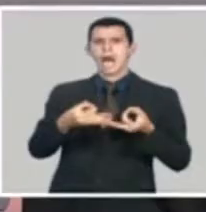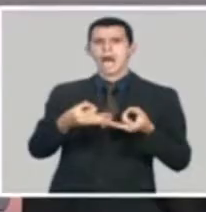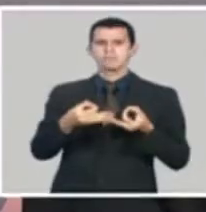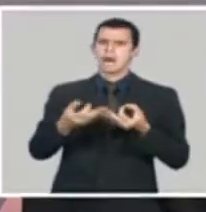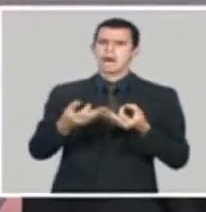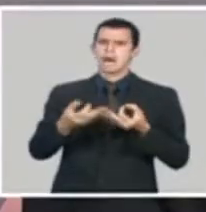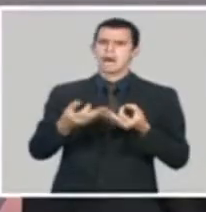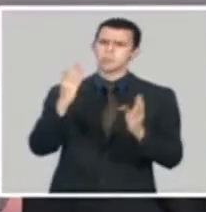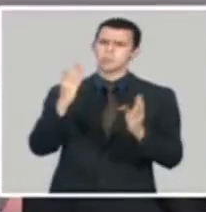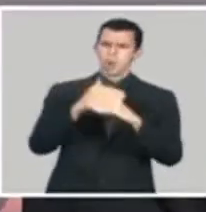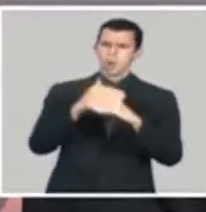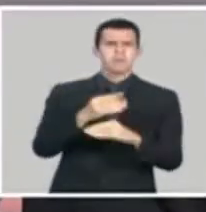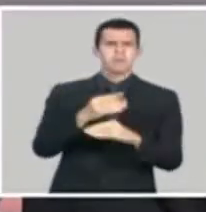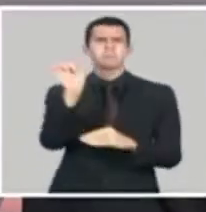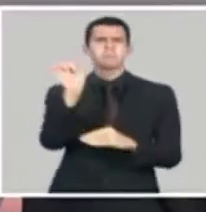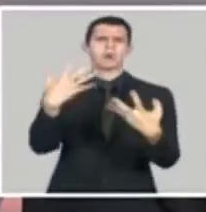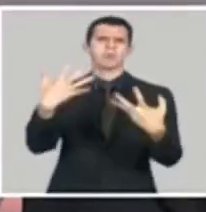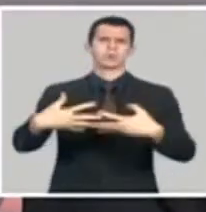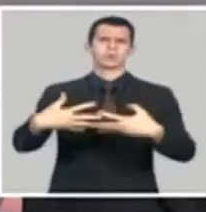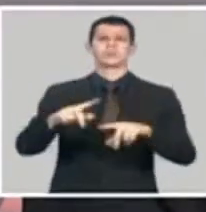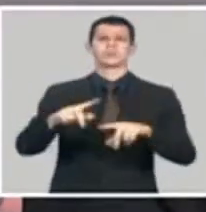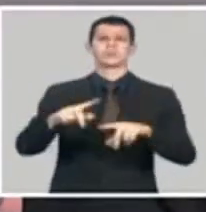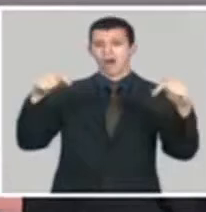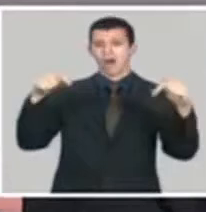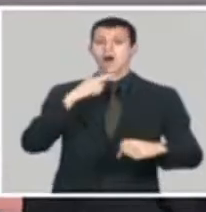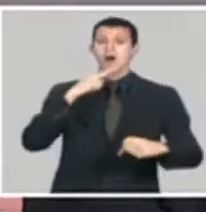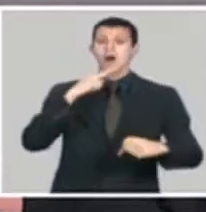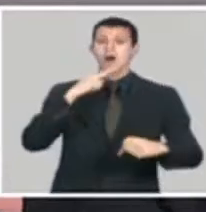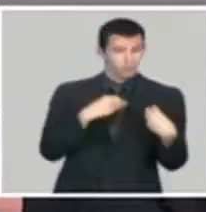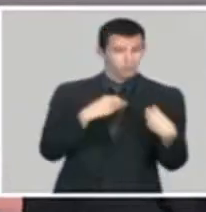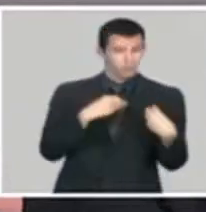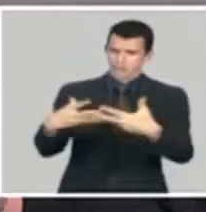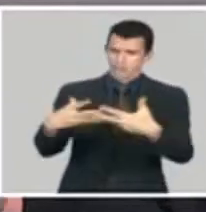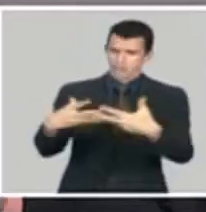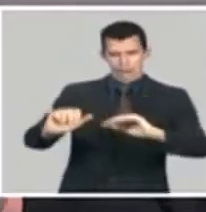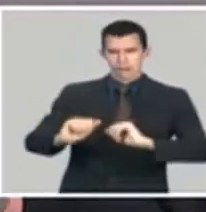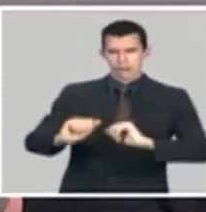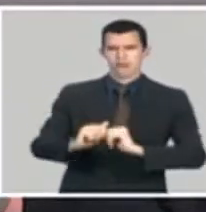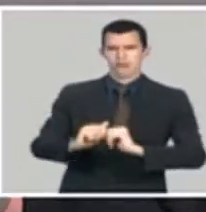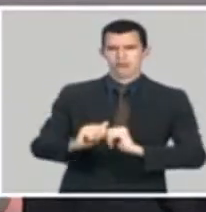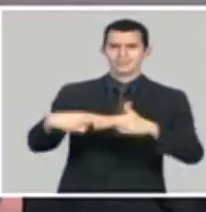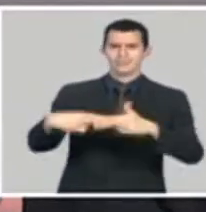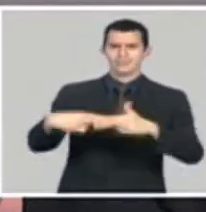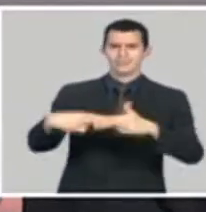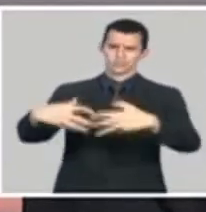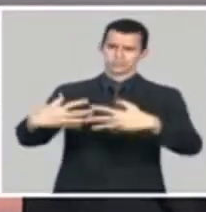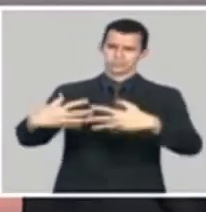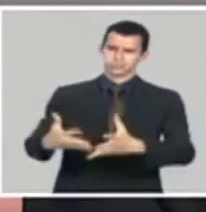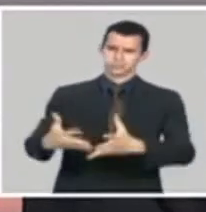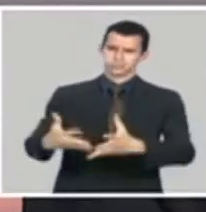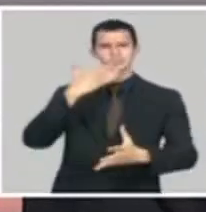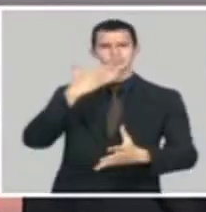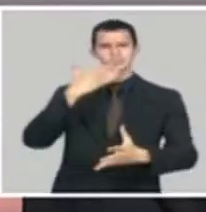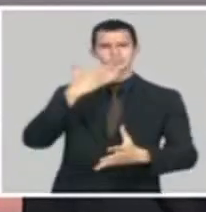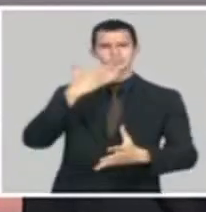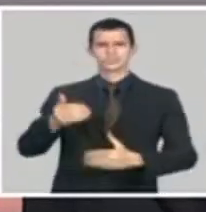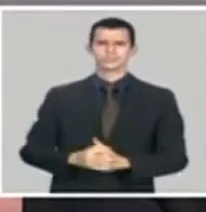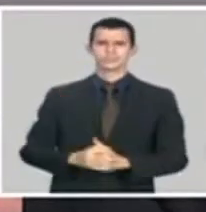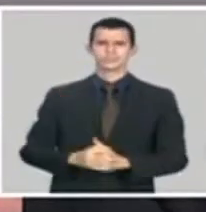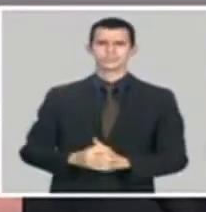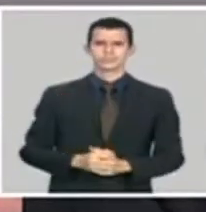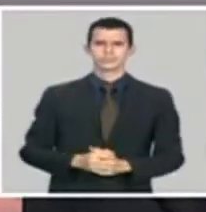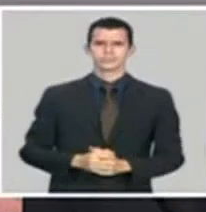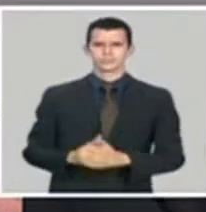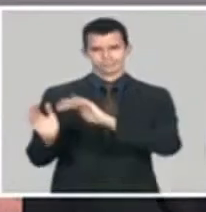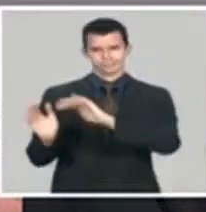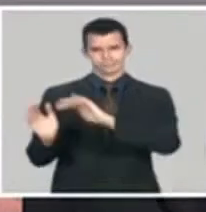resultados y en los cultivos varios se está avanzando y estamos seguros que también se van a obtener los resultados que se esperan. Ahora, en cuanto al agua subterránea, porque